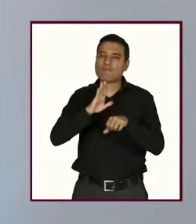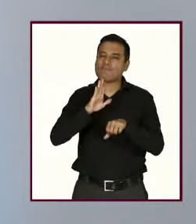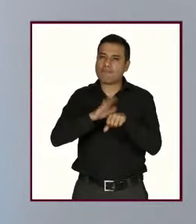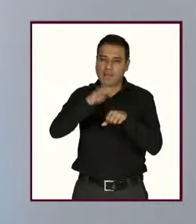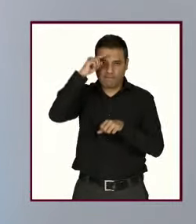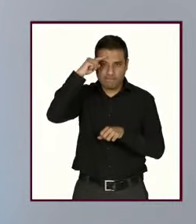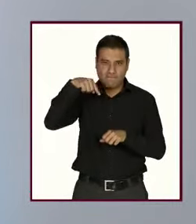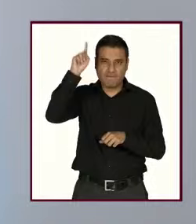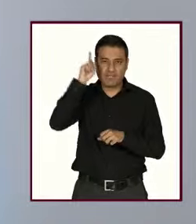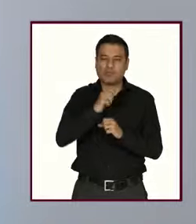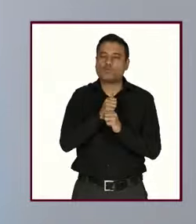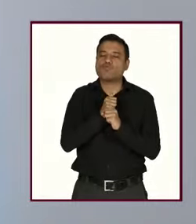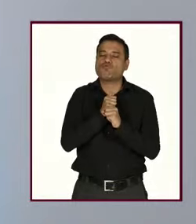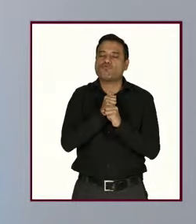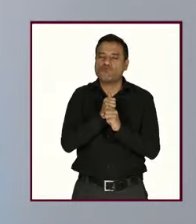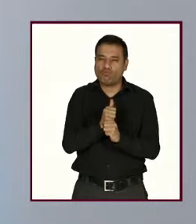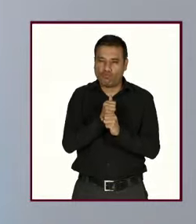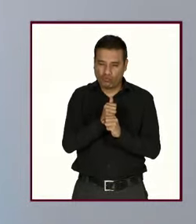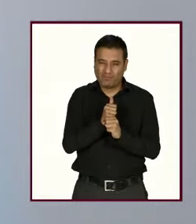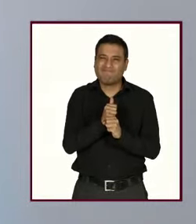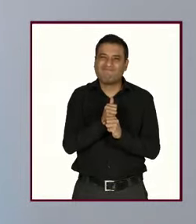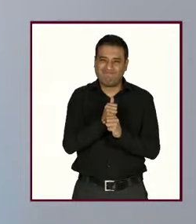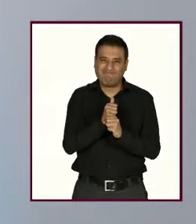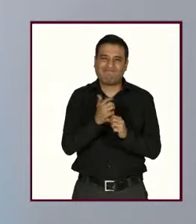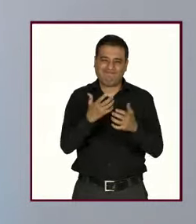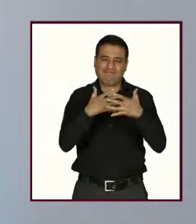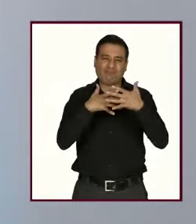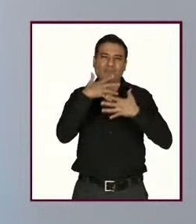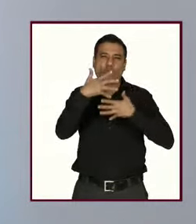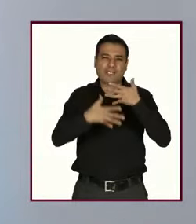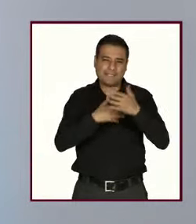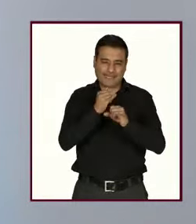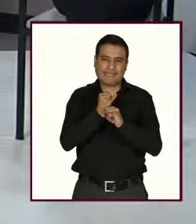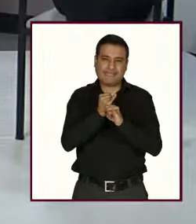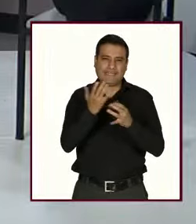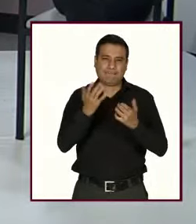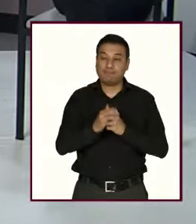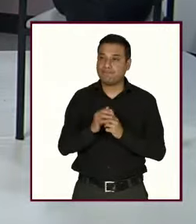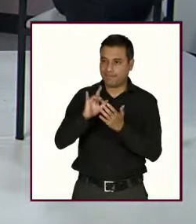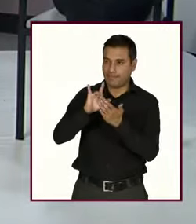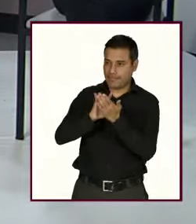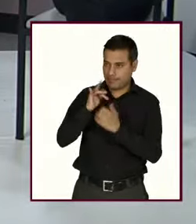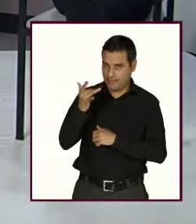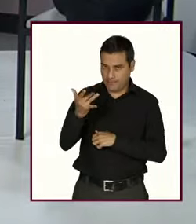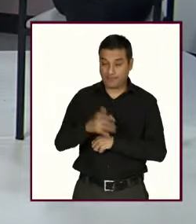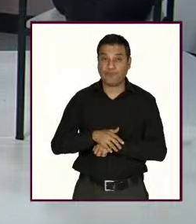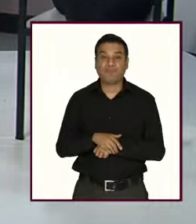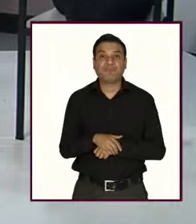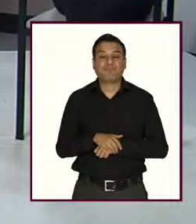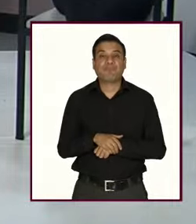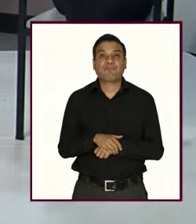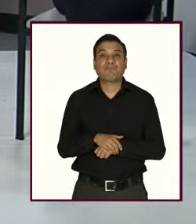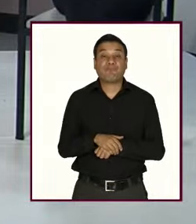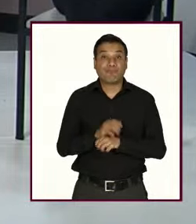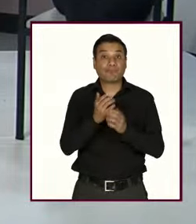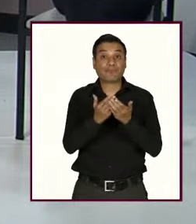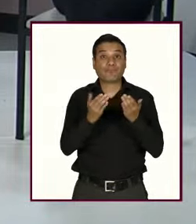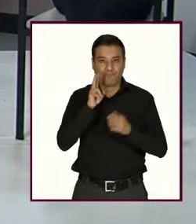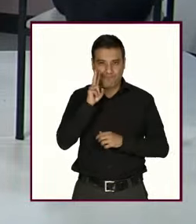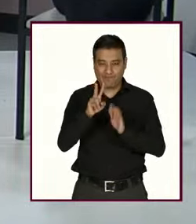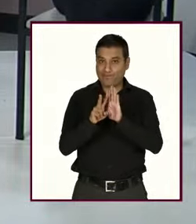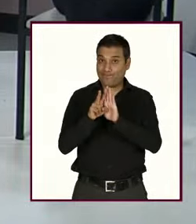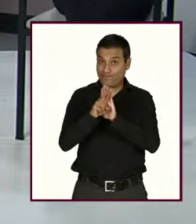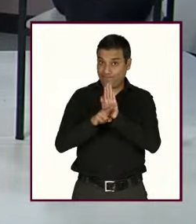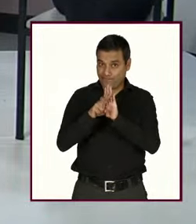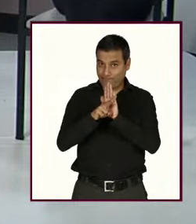estos tipos de violencia en el medio digital gracias Anabel y antes de continuar les invito a ver la